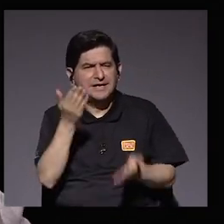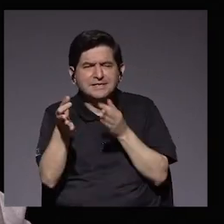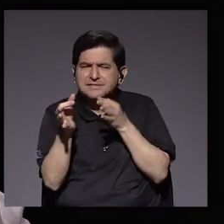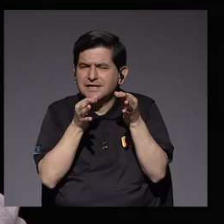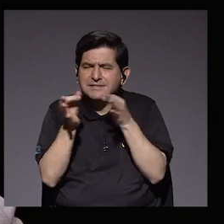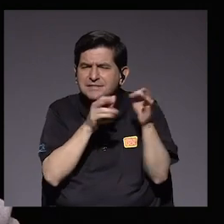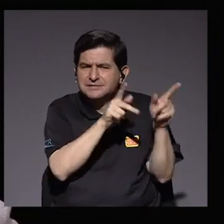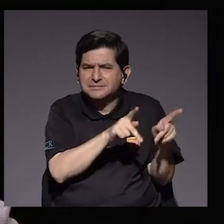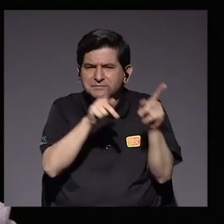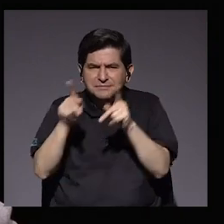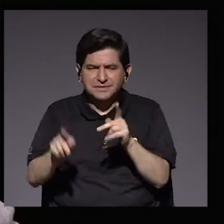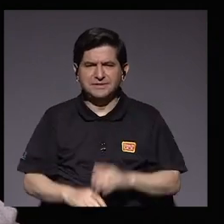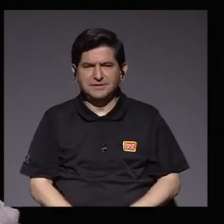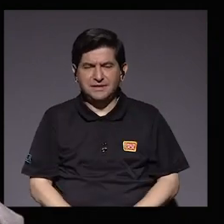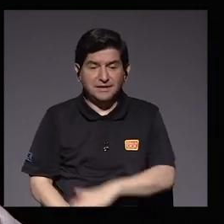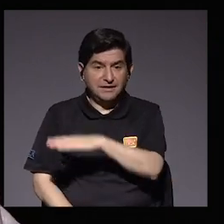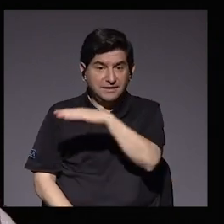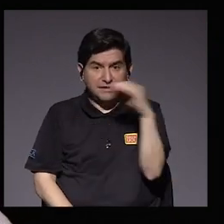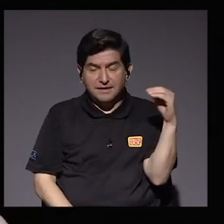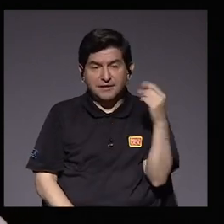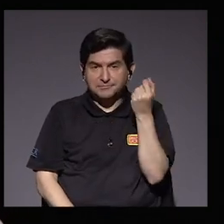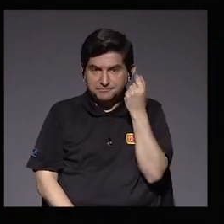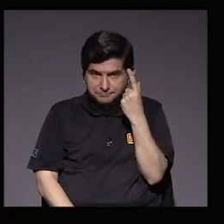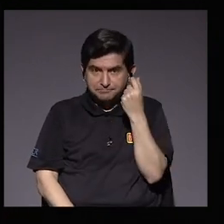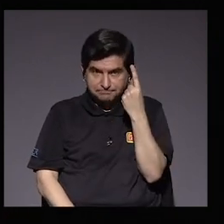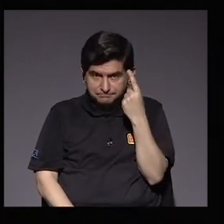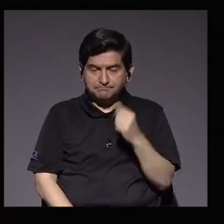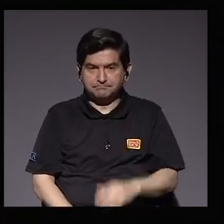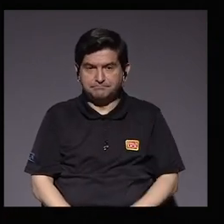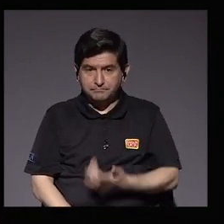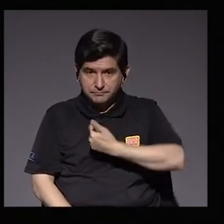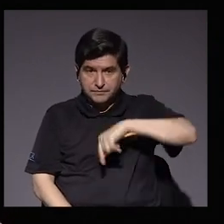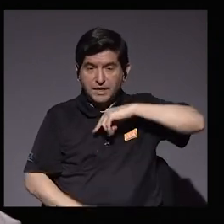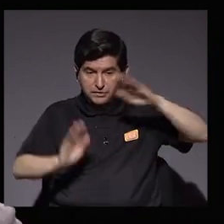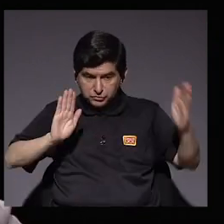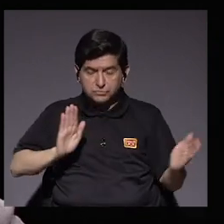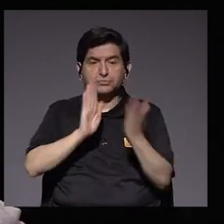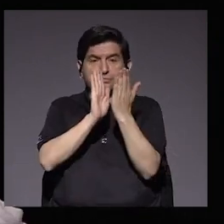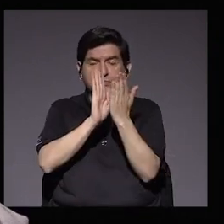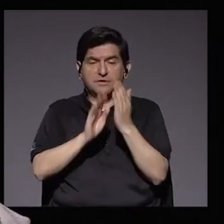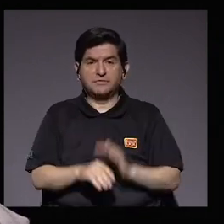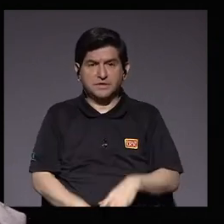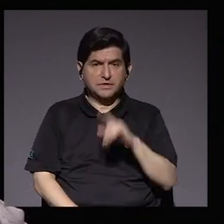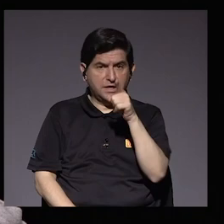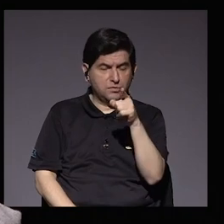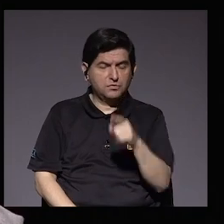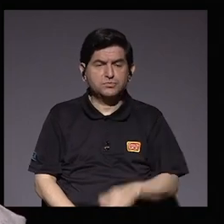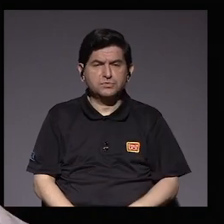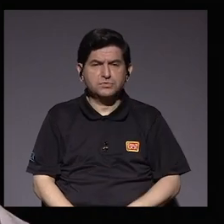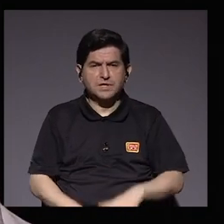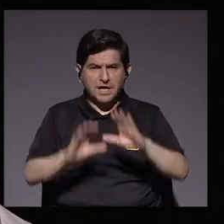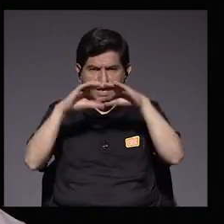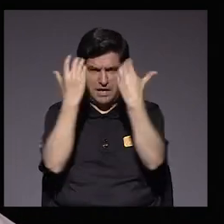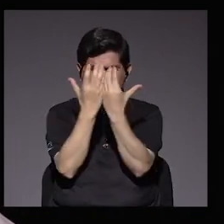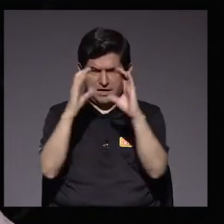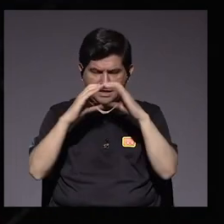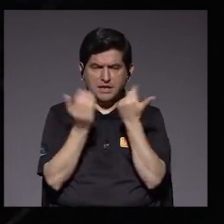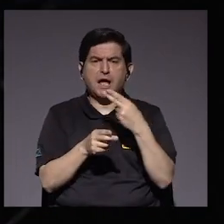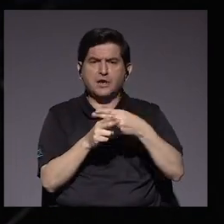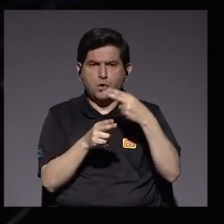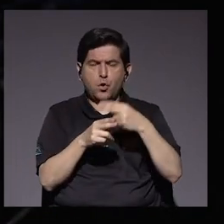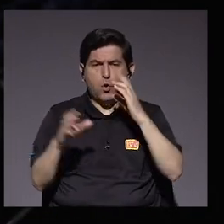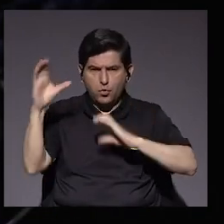poco explicarle a la ciudadanía y que entienda que estamos frente a lo que usted ahora ha categorizado con su nombre